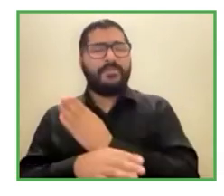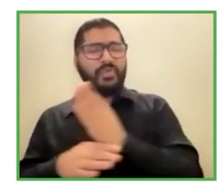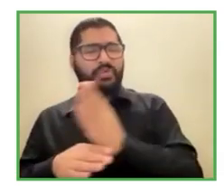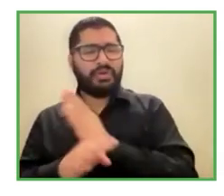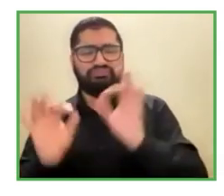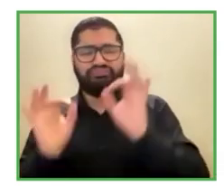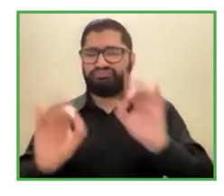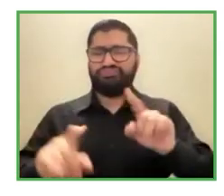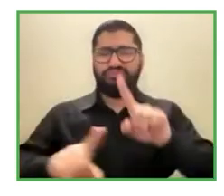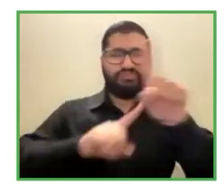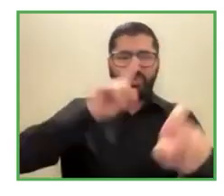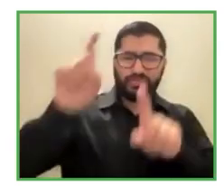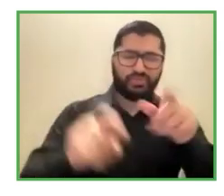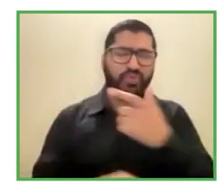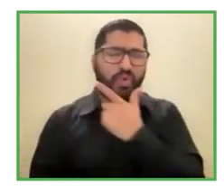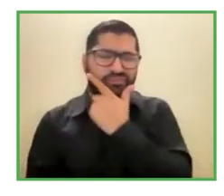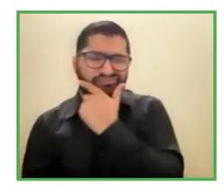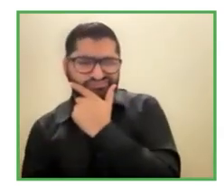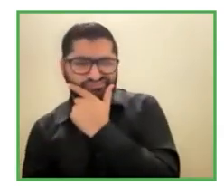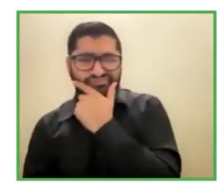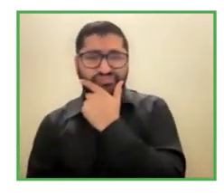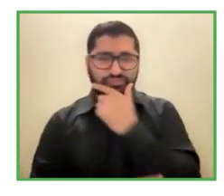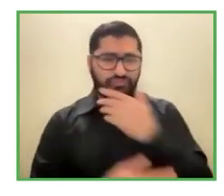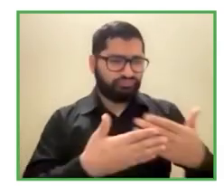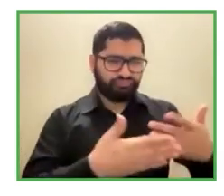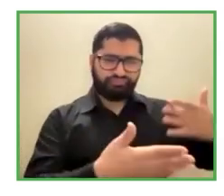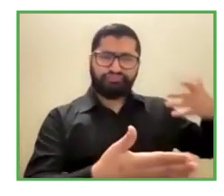respondan en el mismo orden no sé partimos con Thomas